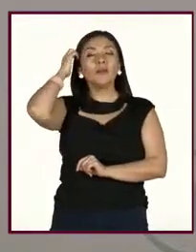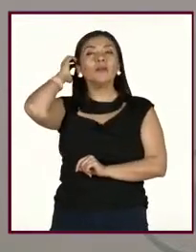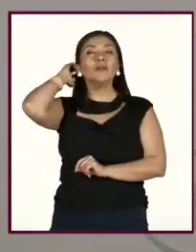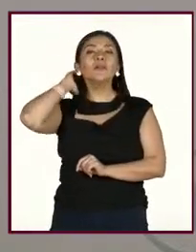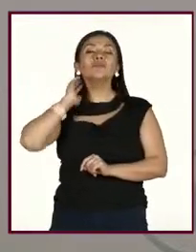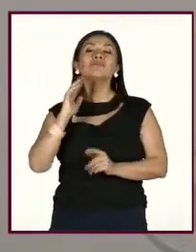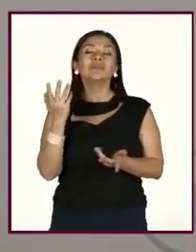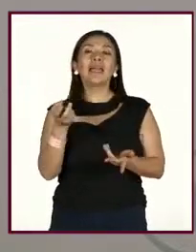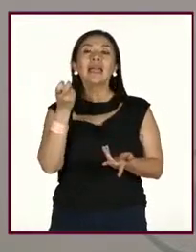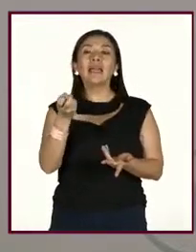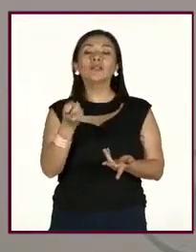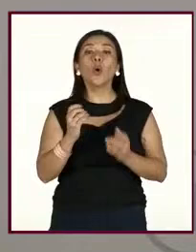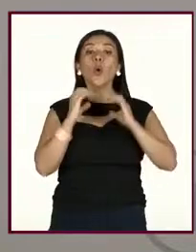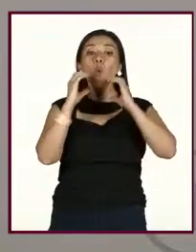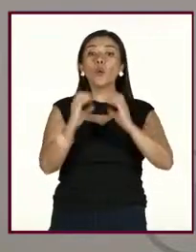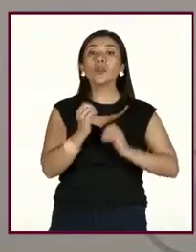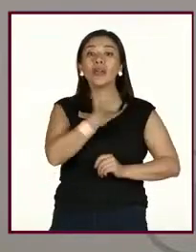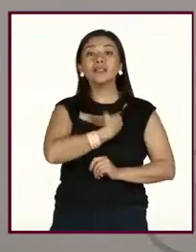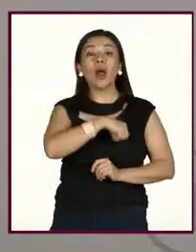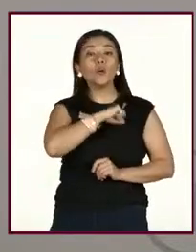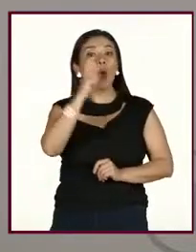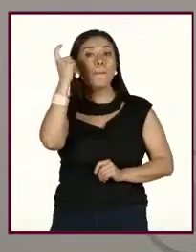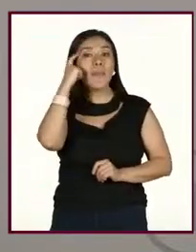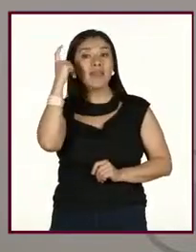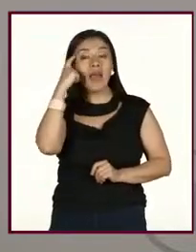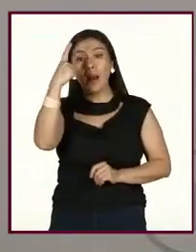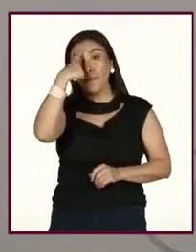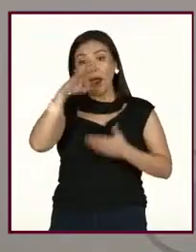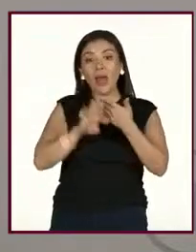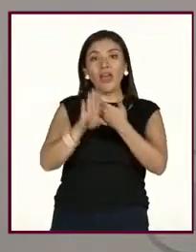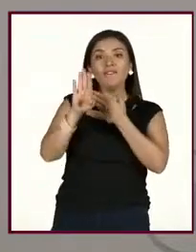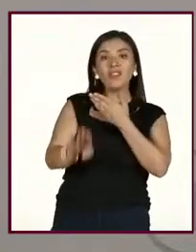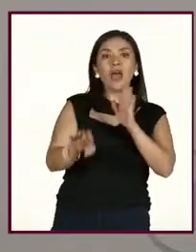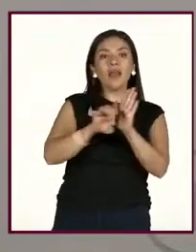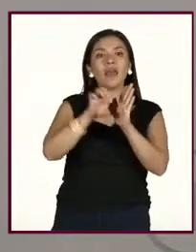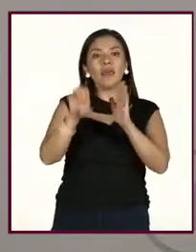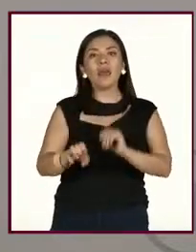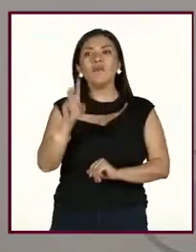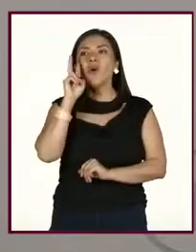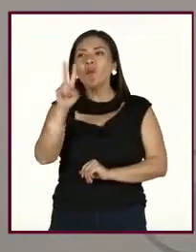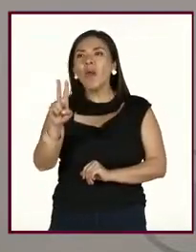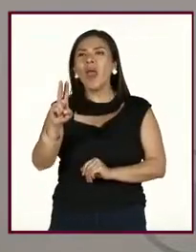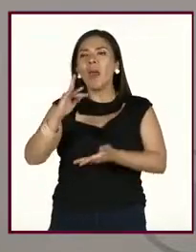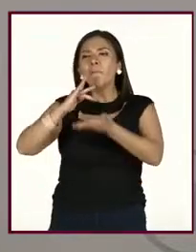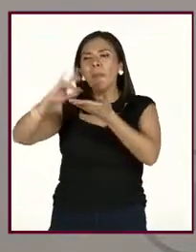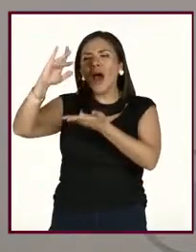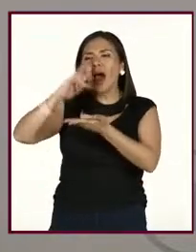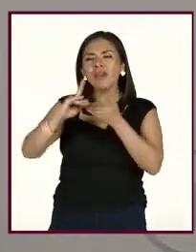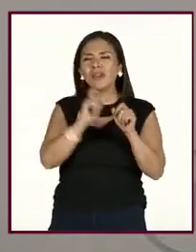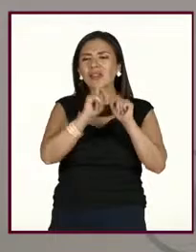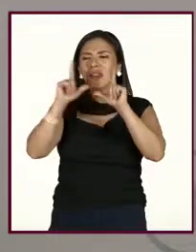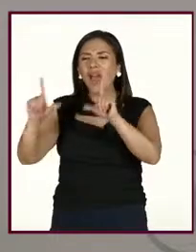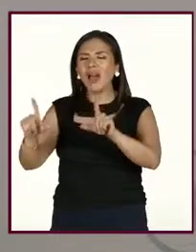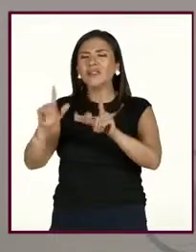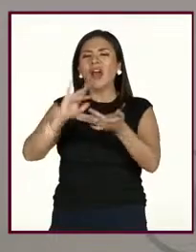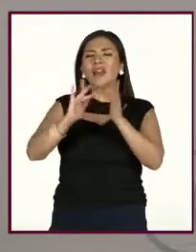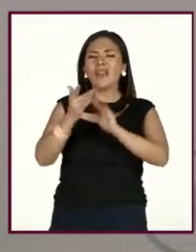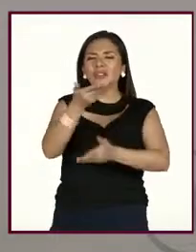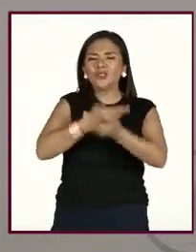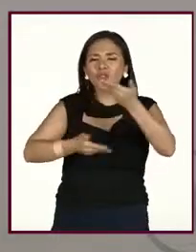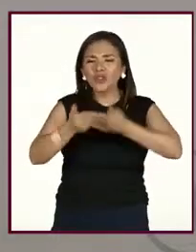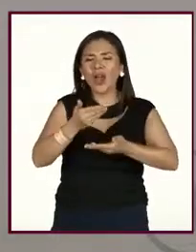aquí es cómo cuidamos nuestra salud mental, cómo evitamos a lo mejor ver ciertas páginas, ciertas redes sociales,